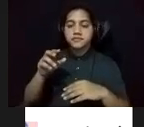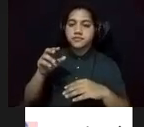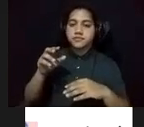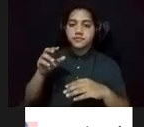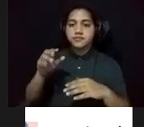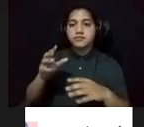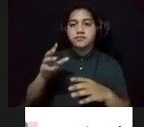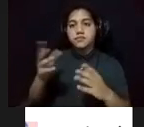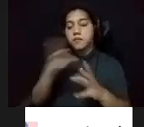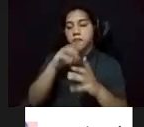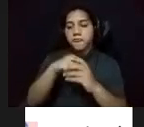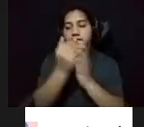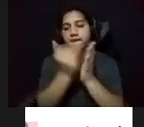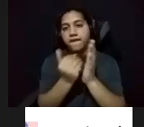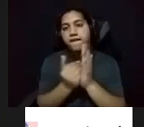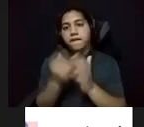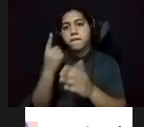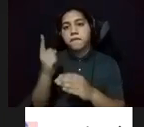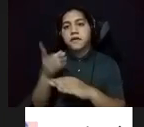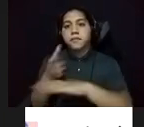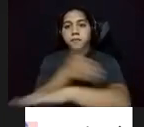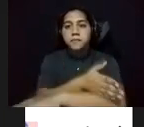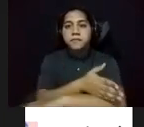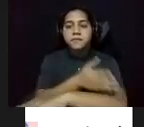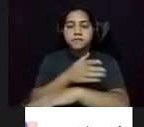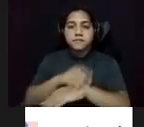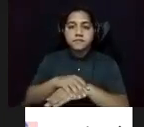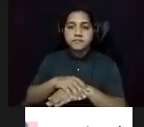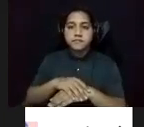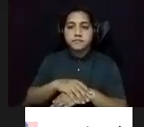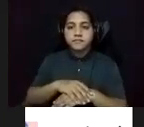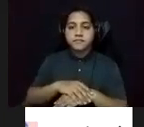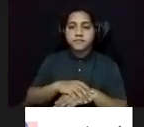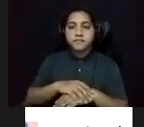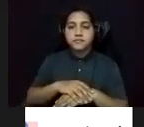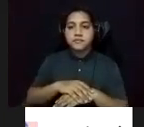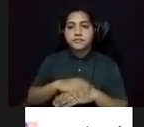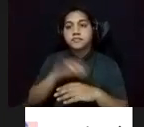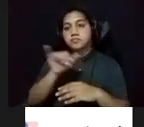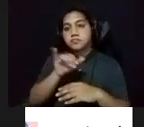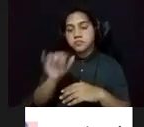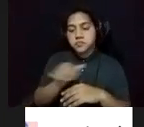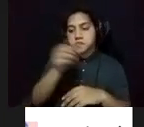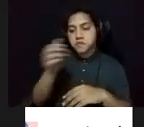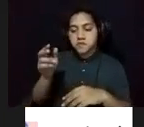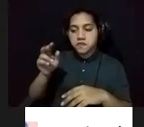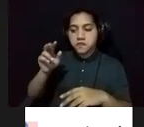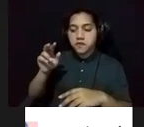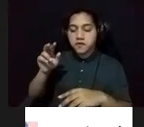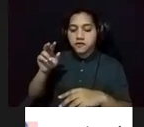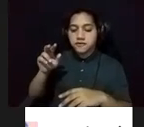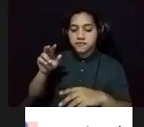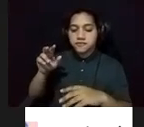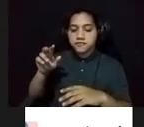de reconstrucción. Volviendo una mirada a otro de los bienes culturales de la ciudad,